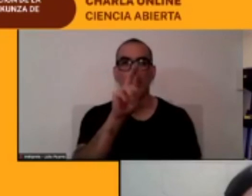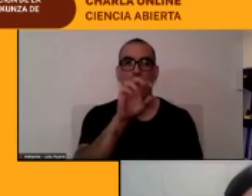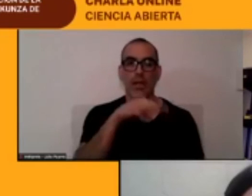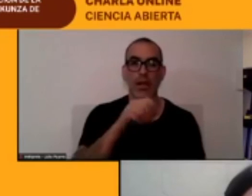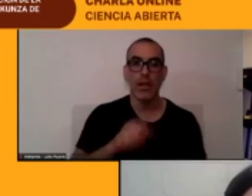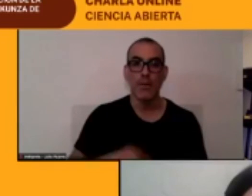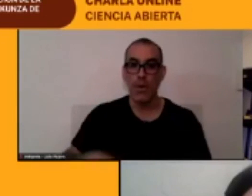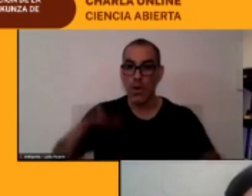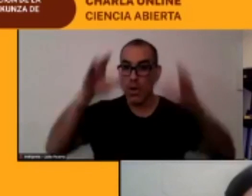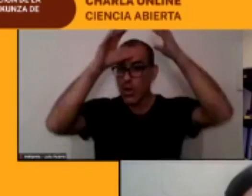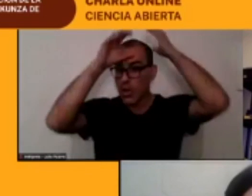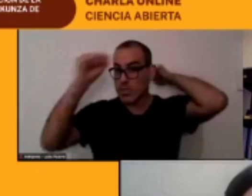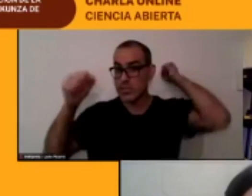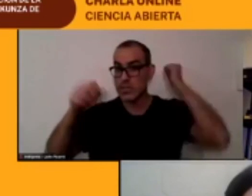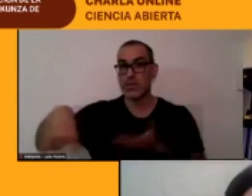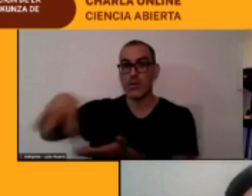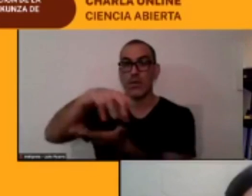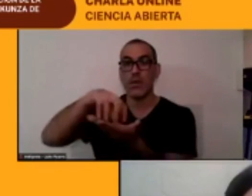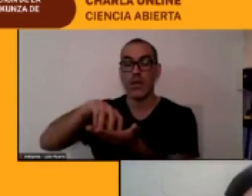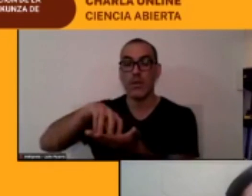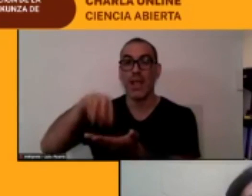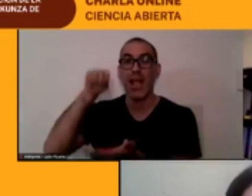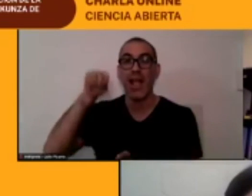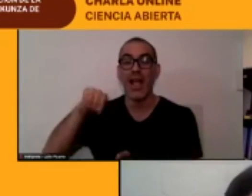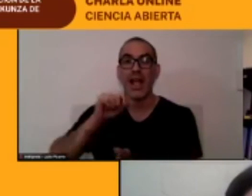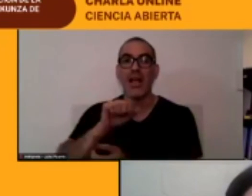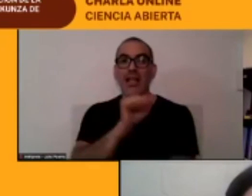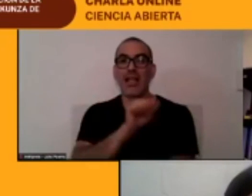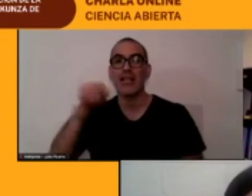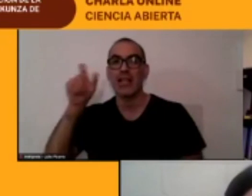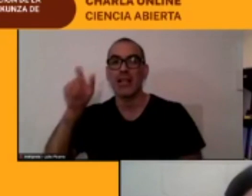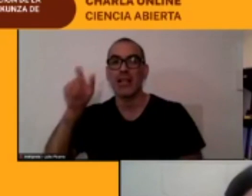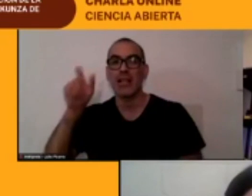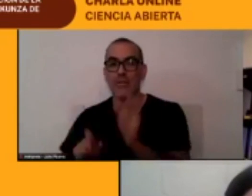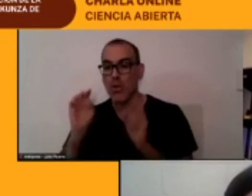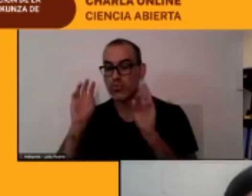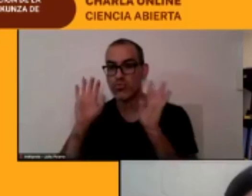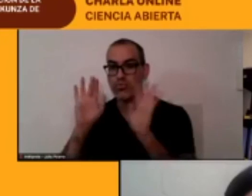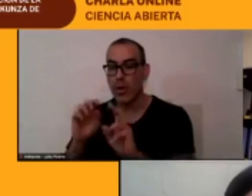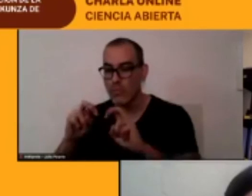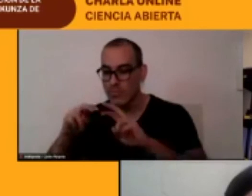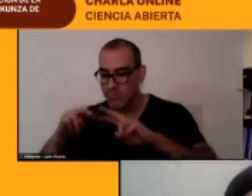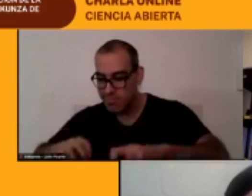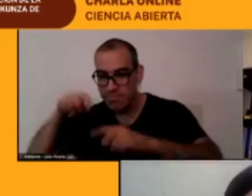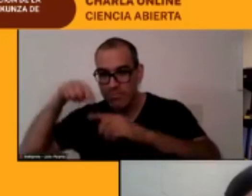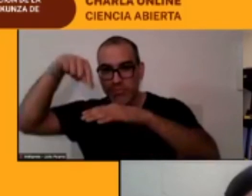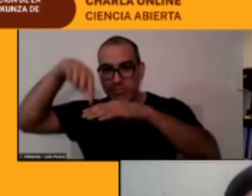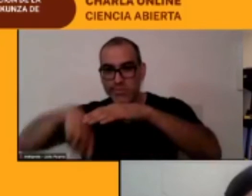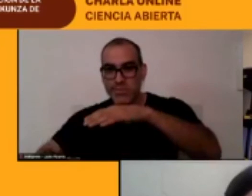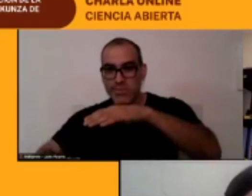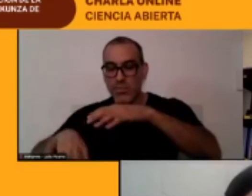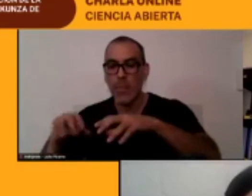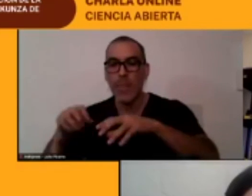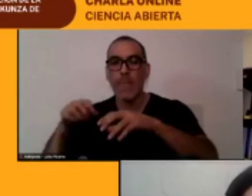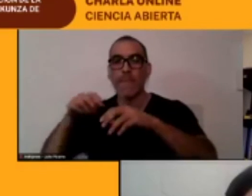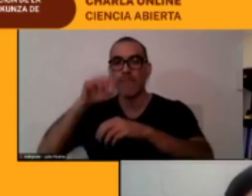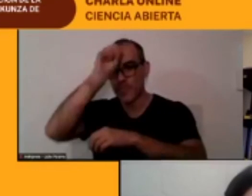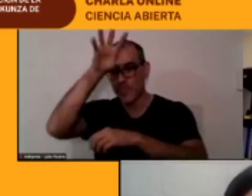utilizada por los atacameños de San Pedro por ejemplo explotaron las minas turquesas del Salvador que es uno de los yacimientos